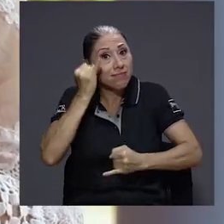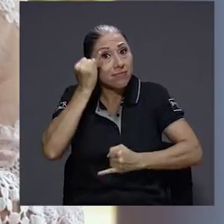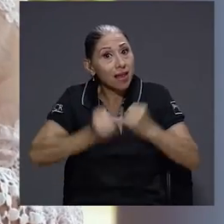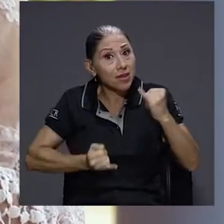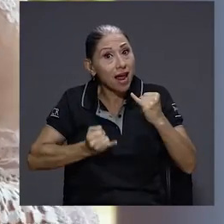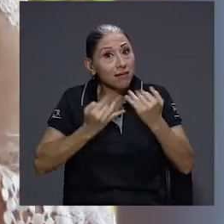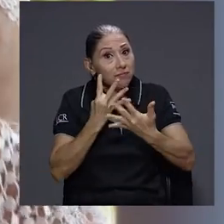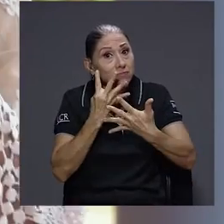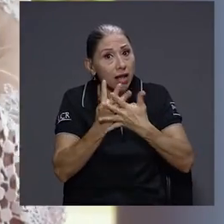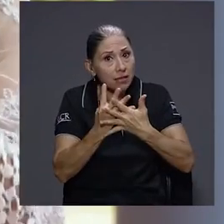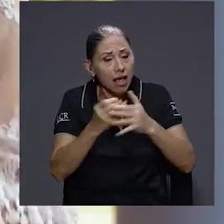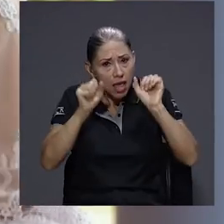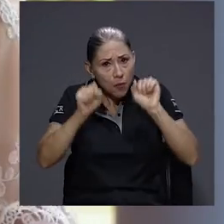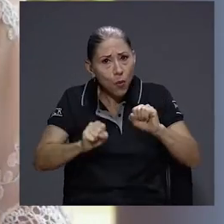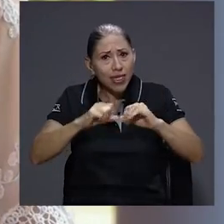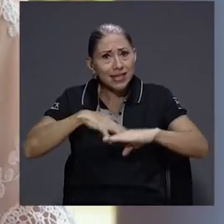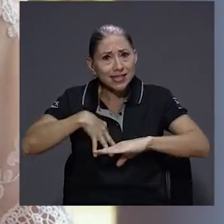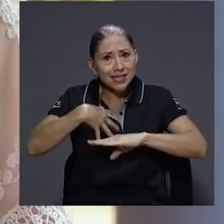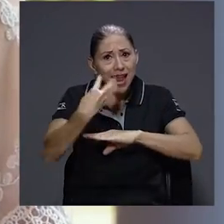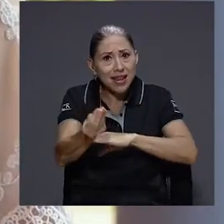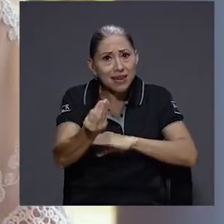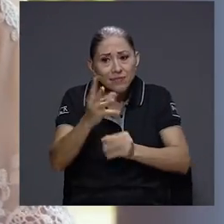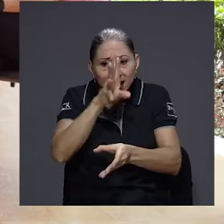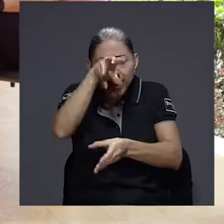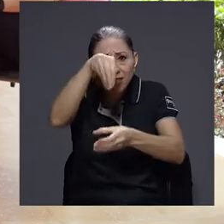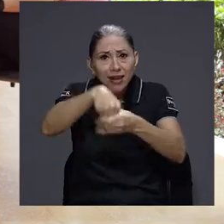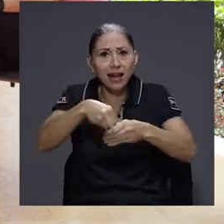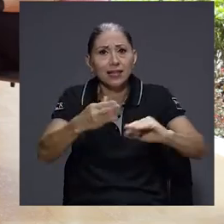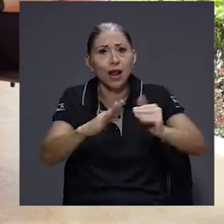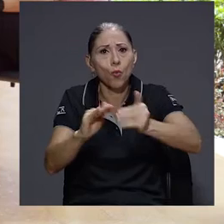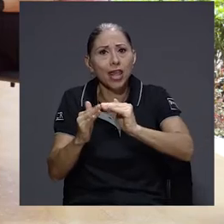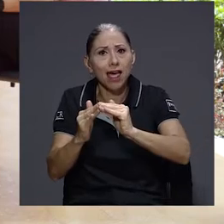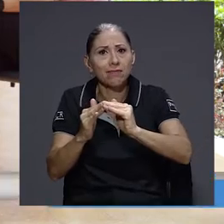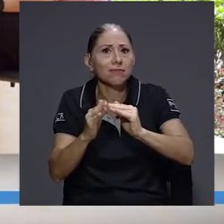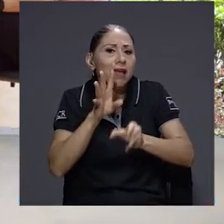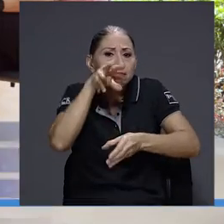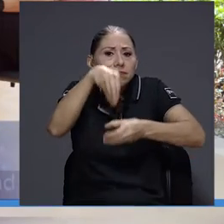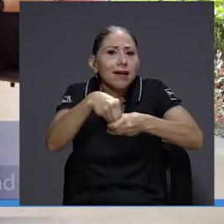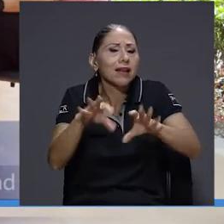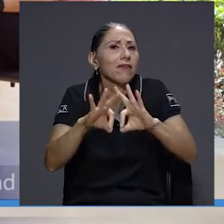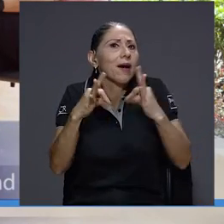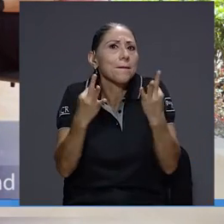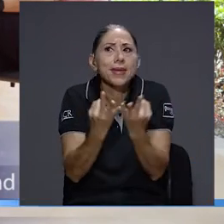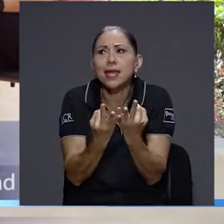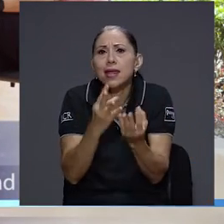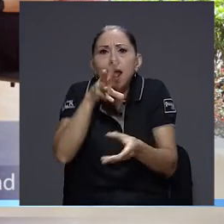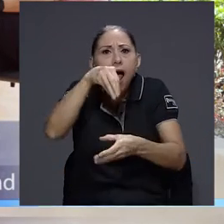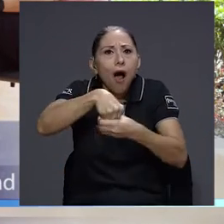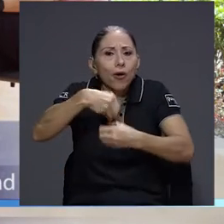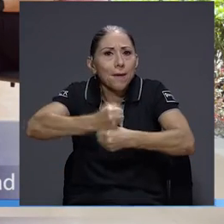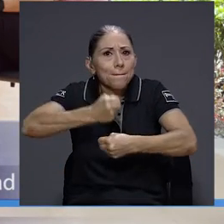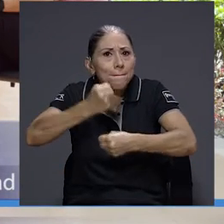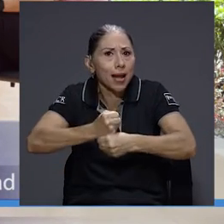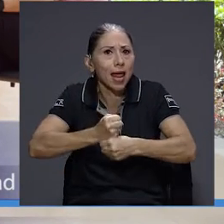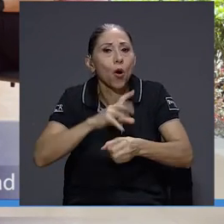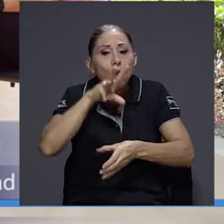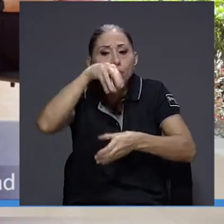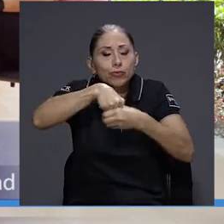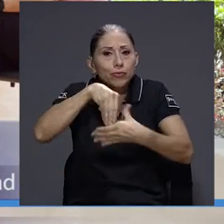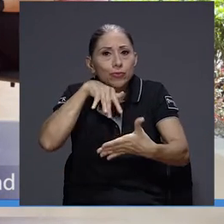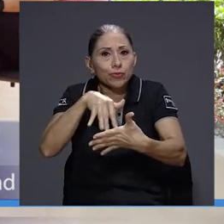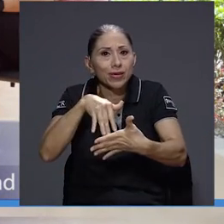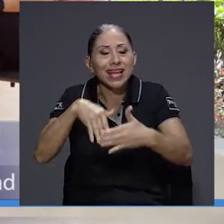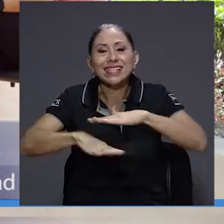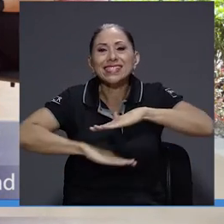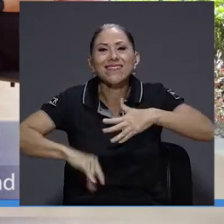proceso de encarcelamiento e integrarse a la comunidad, a una familia, a un empleo, a su centro de estudio. Y se